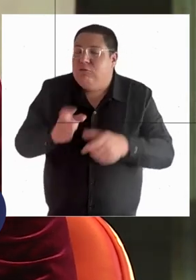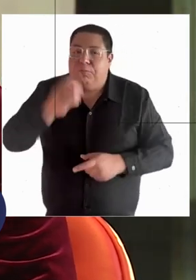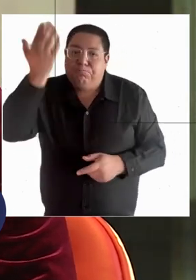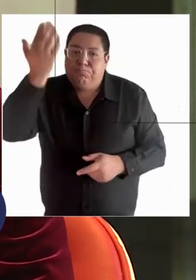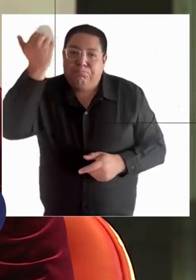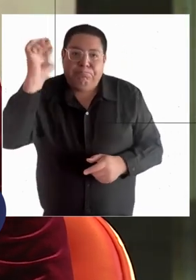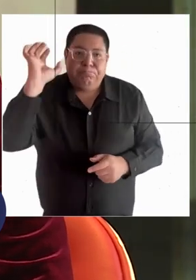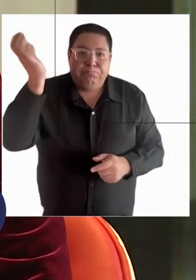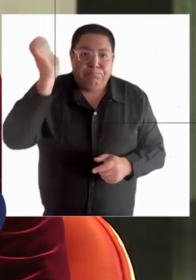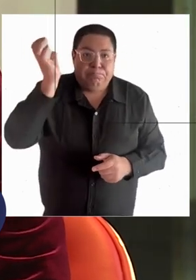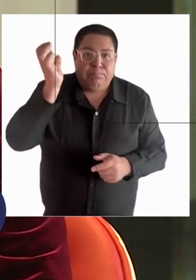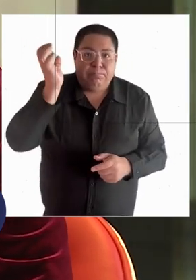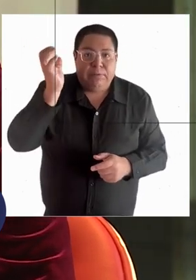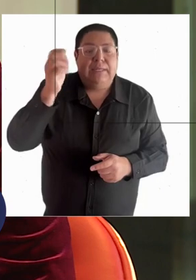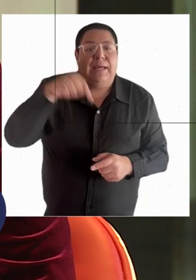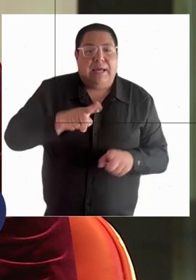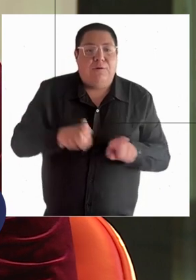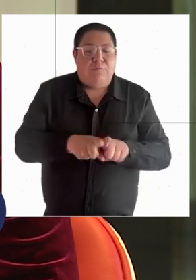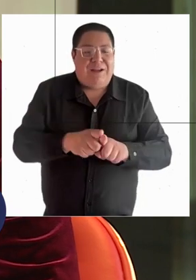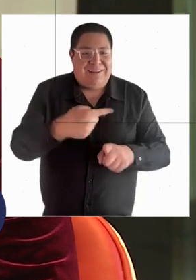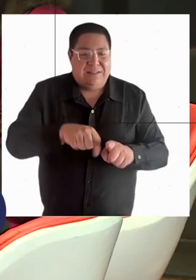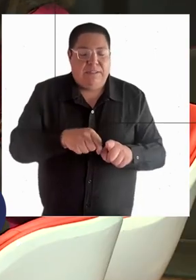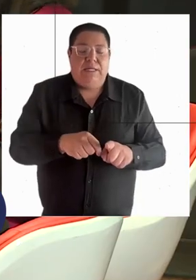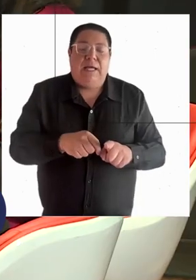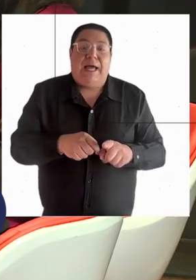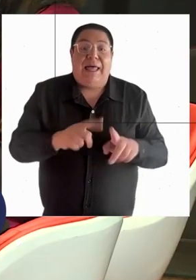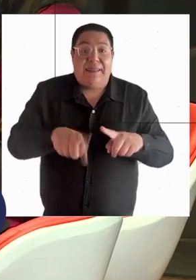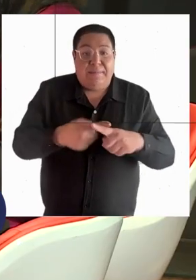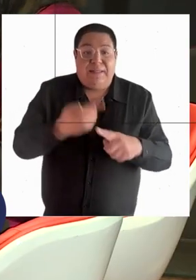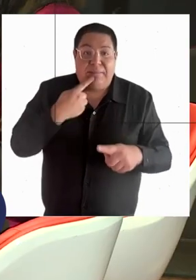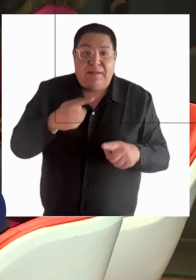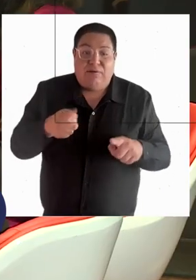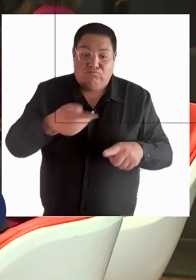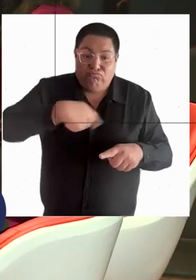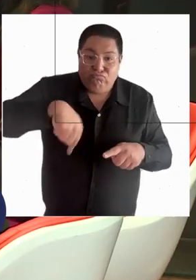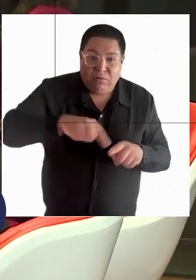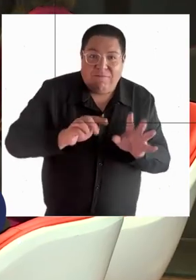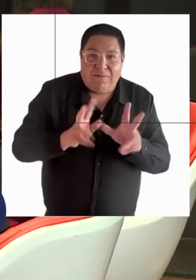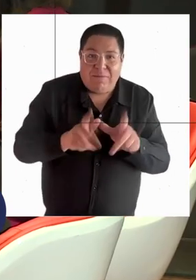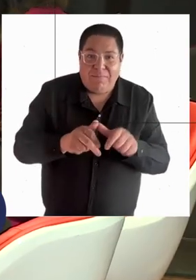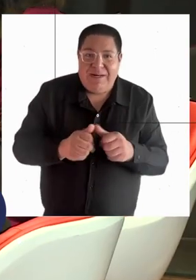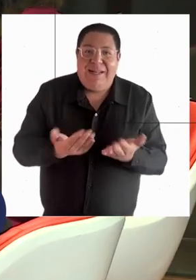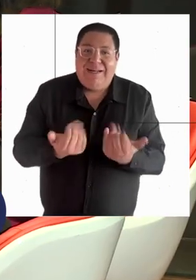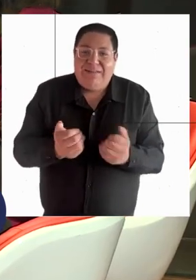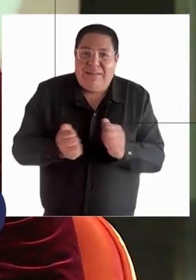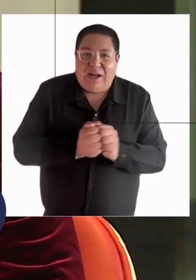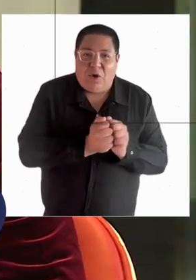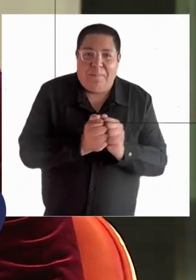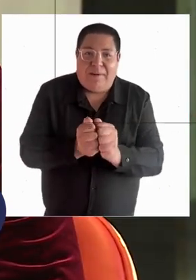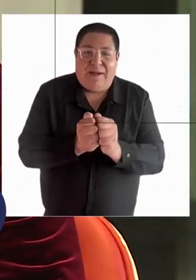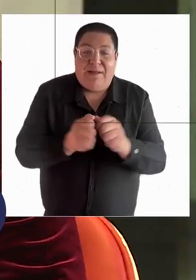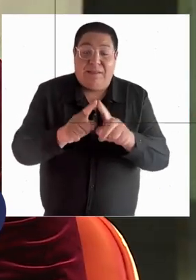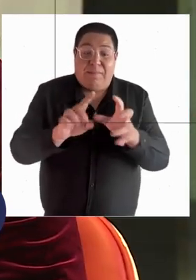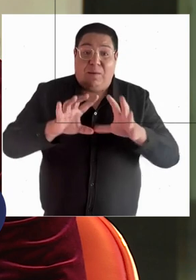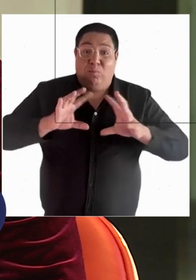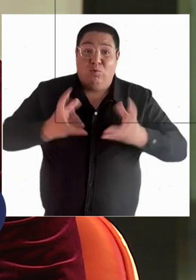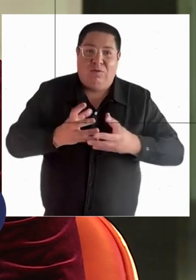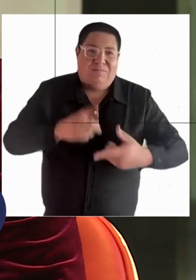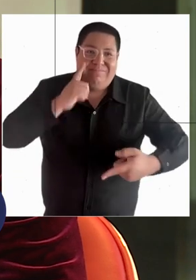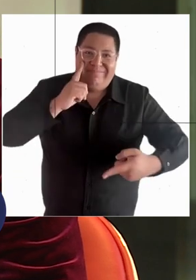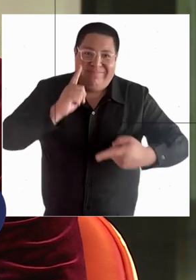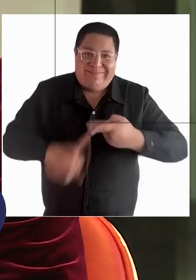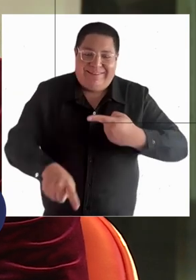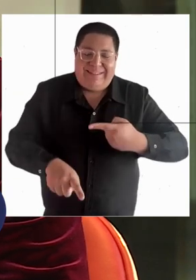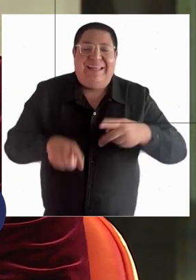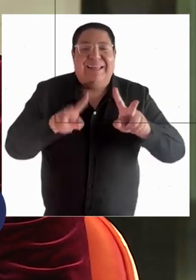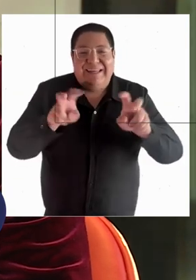la sociedad civil. ¿Usted, las familias principalmente, son de la región metropolitana? No, fíjate que tenemos personas, hay dos familias que